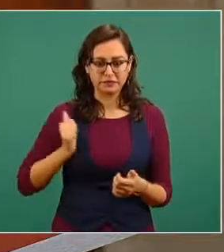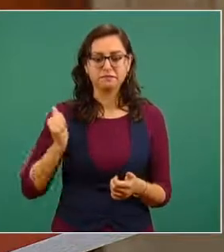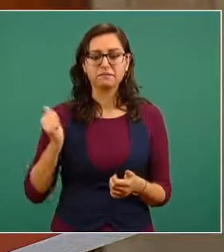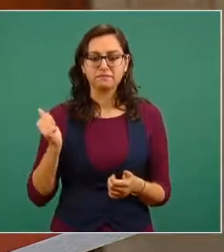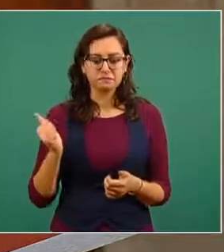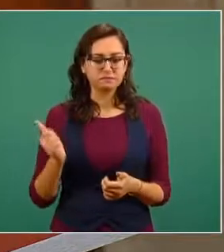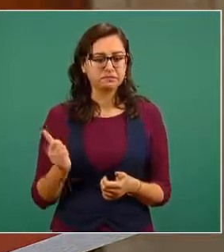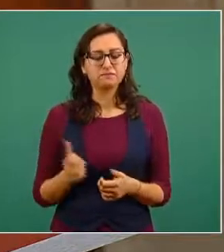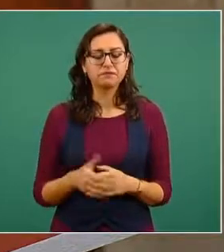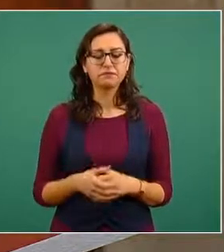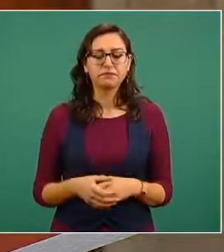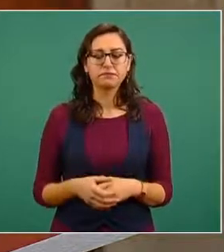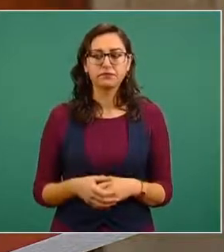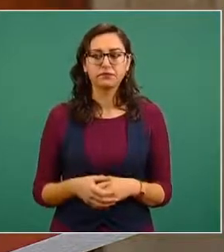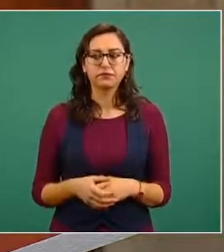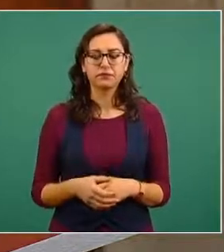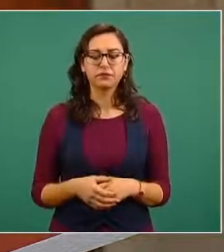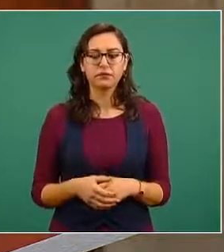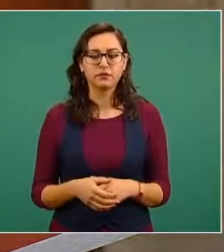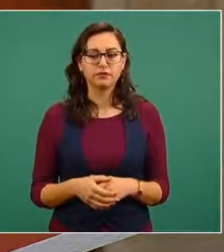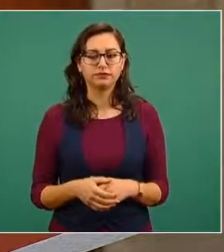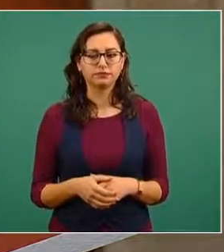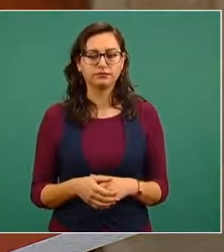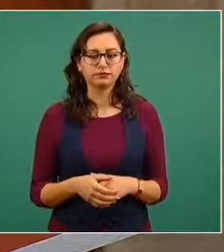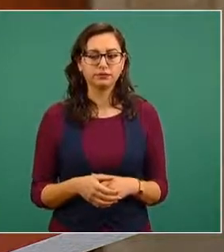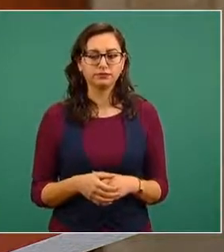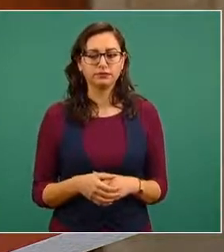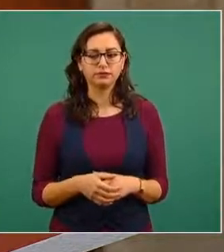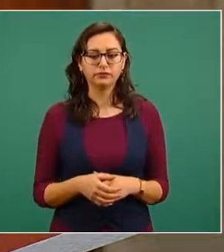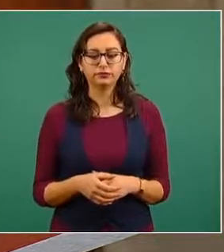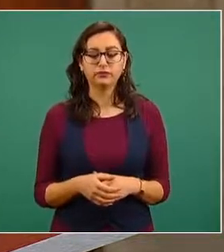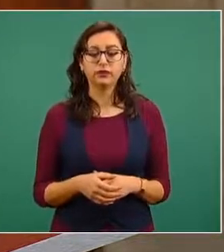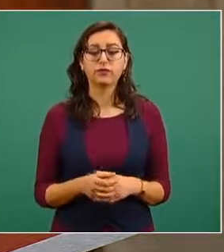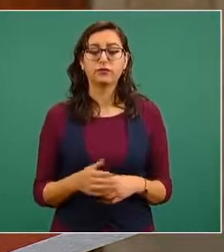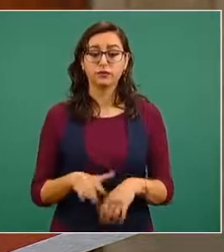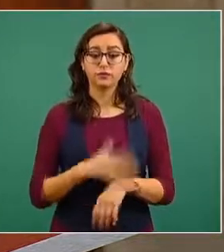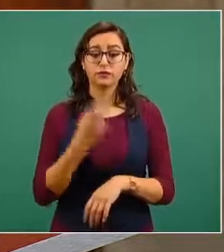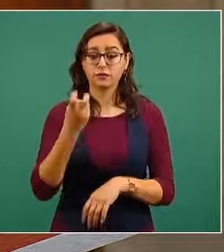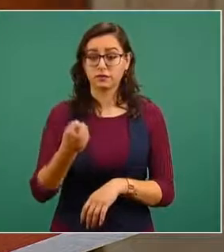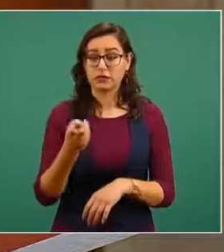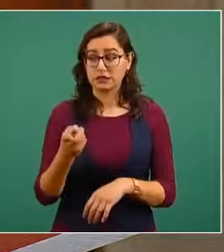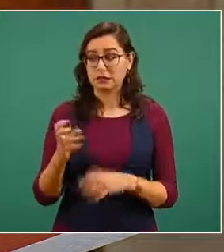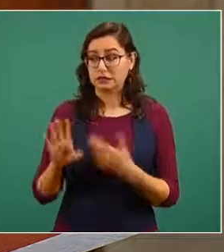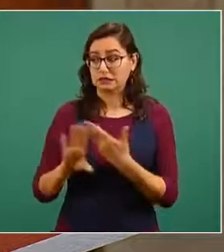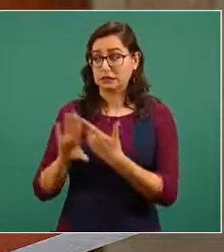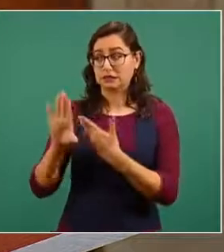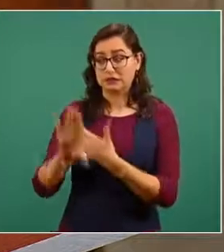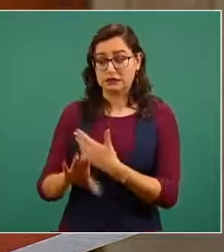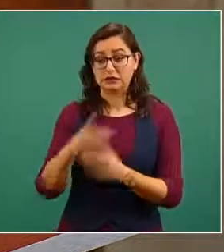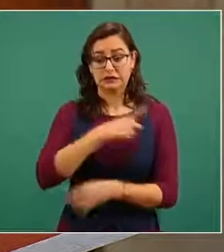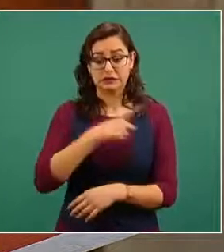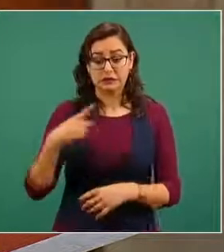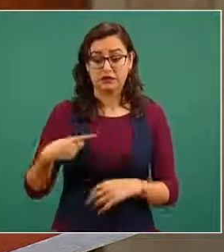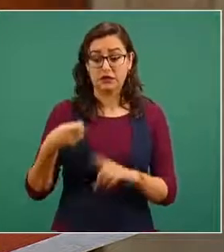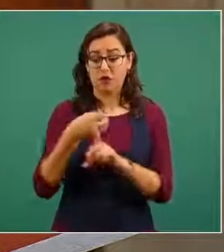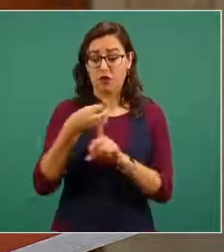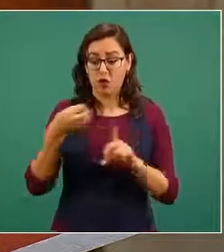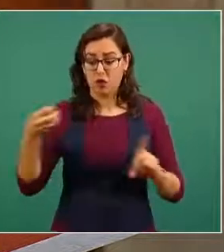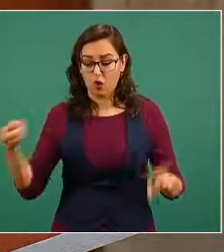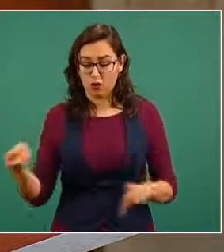este entonces tenemos que evitar eso que sean los que